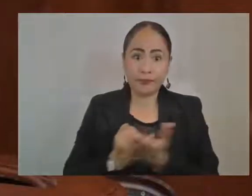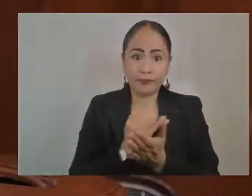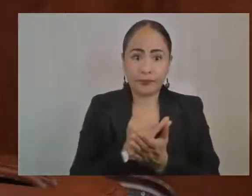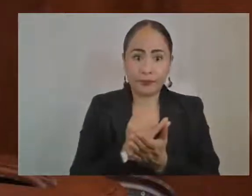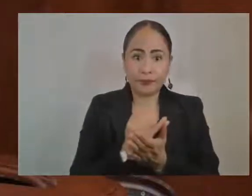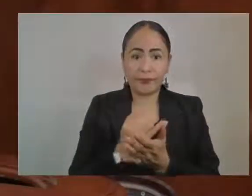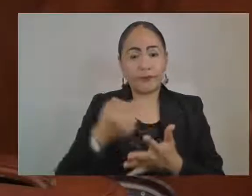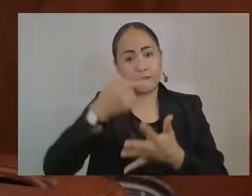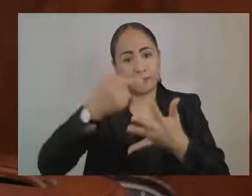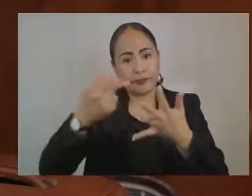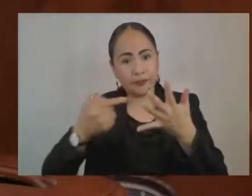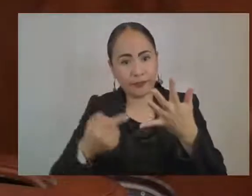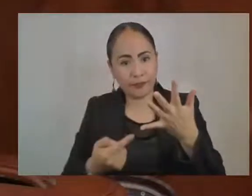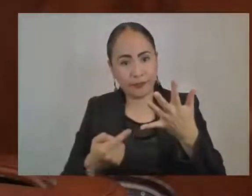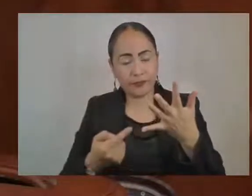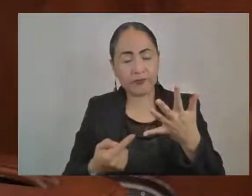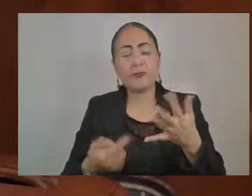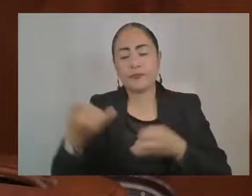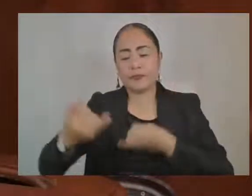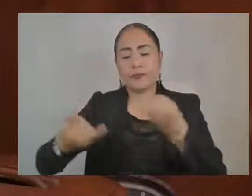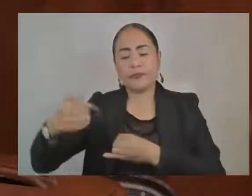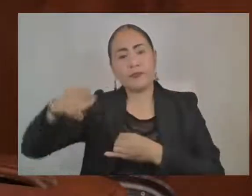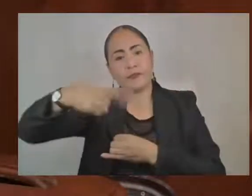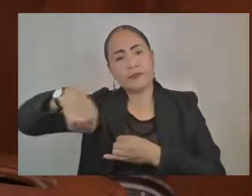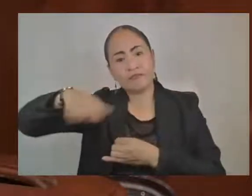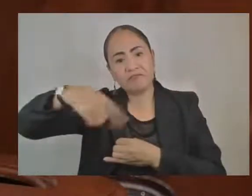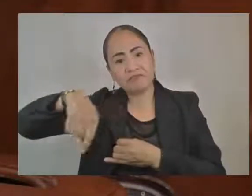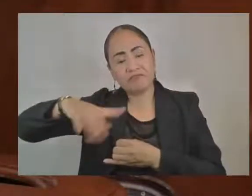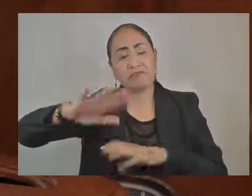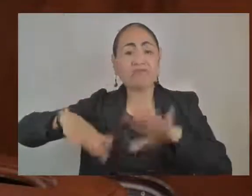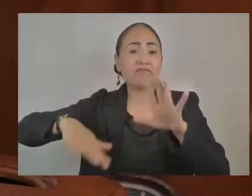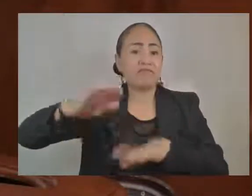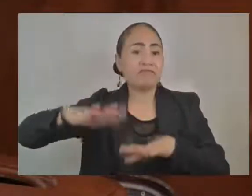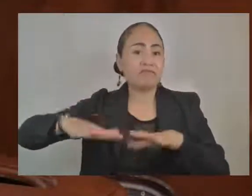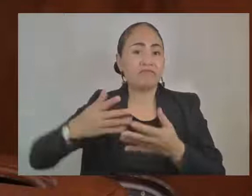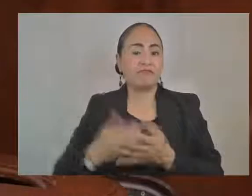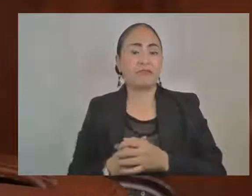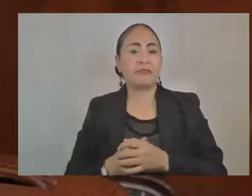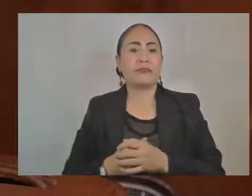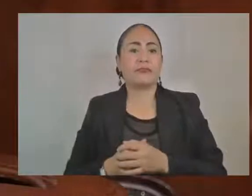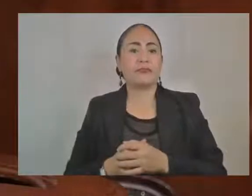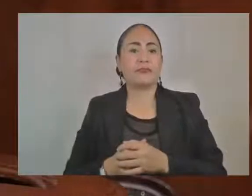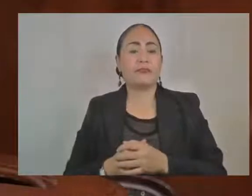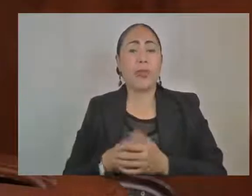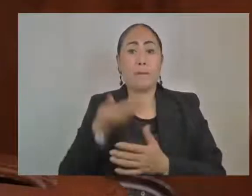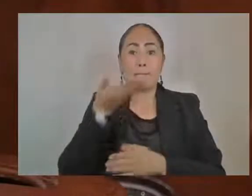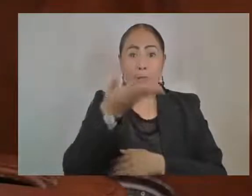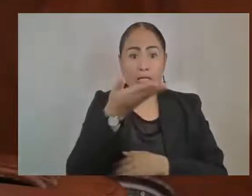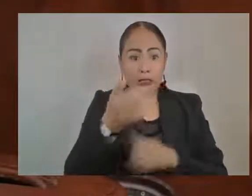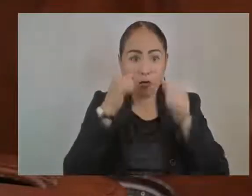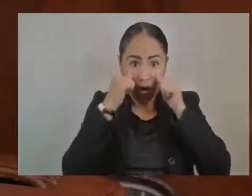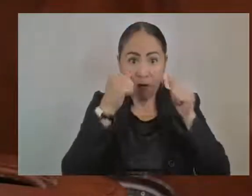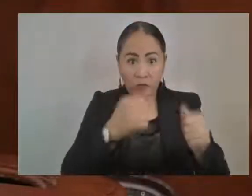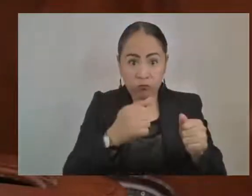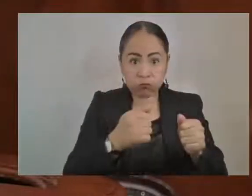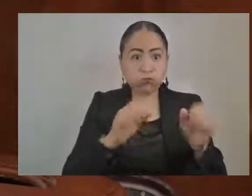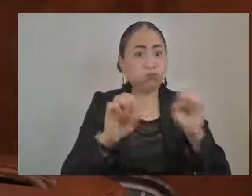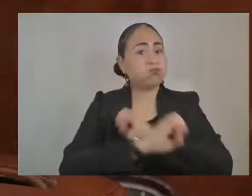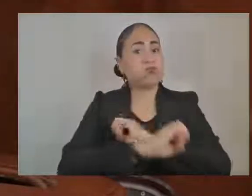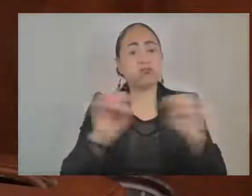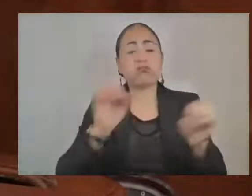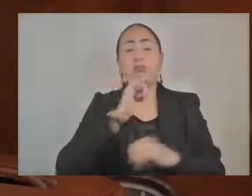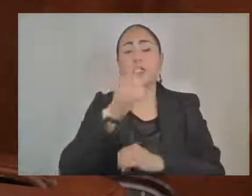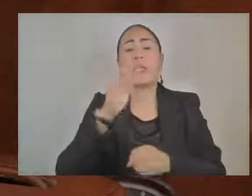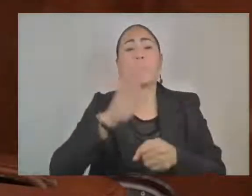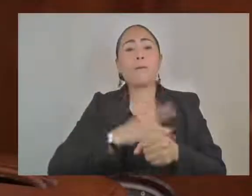muchas ocasiones se reflejan en autos que expresan no alugar a su petición por no estar contemplado en la